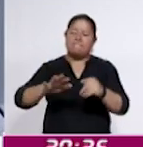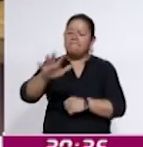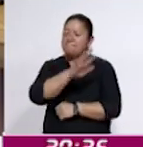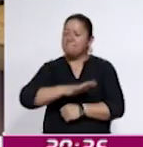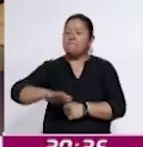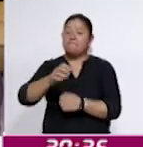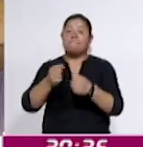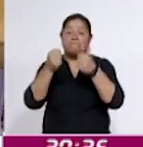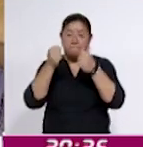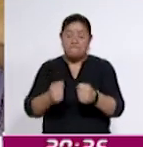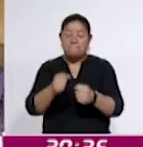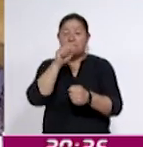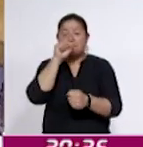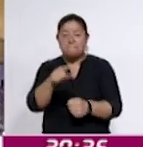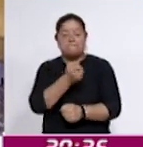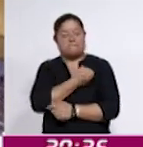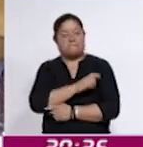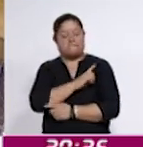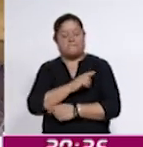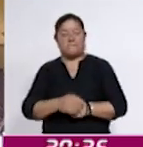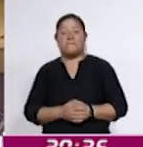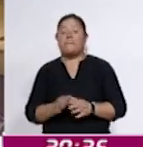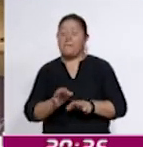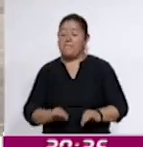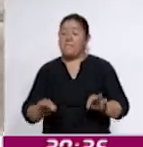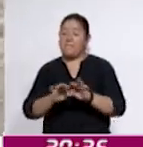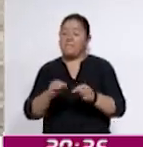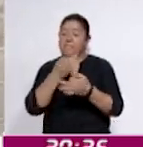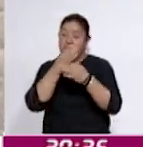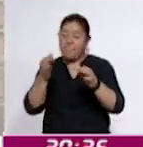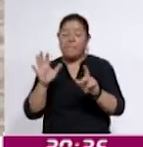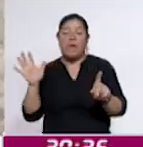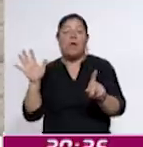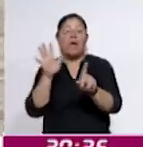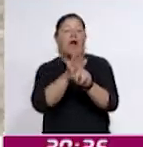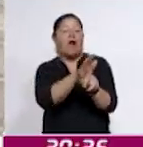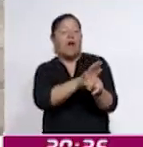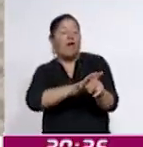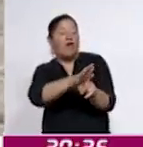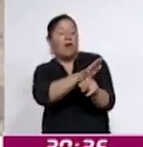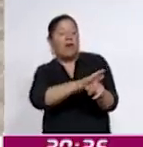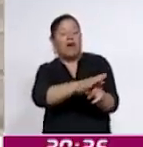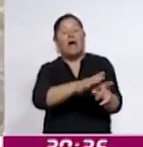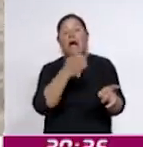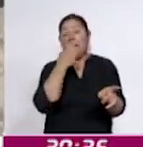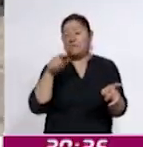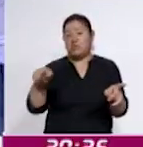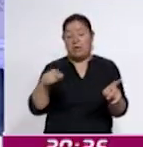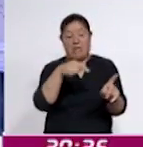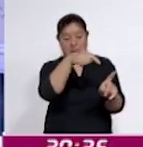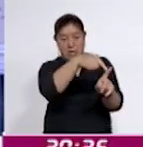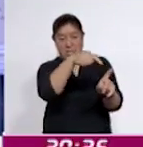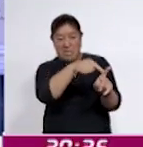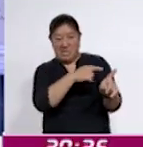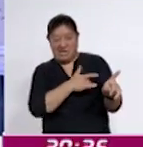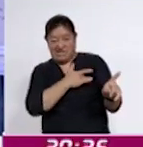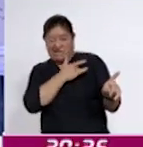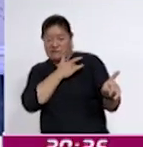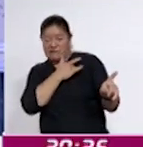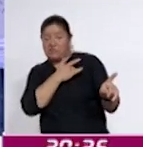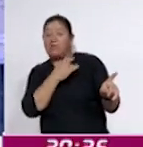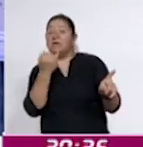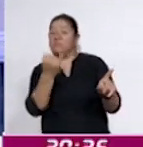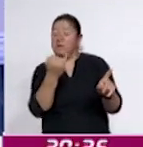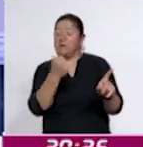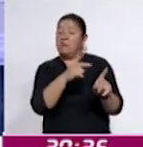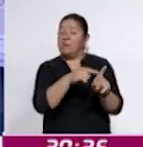más seguro y sano. Es importante destacar que el acoso escolar no solo afecta el bienestar emocional de las víctimas, sino que también